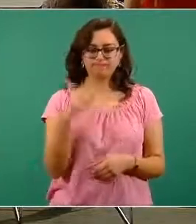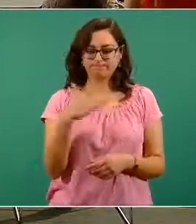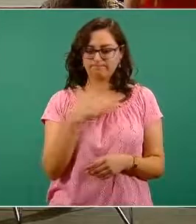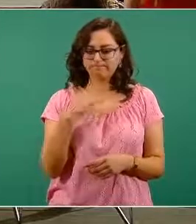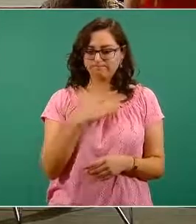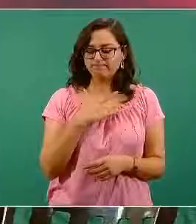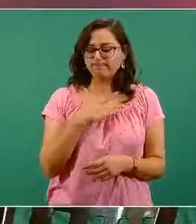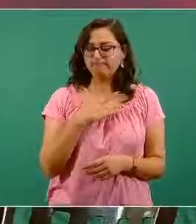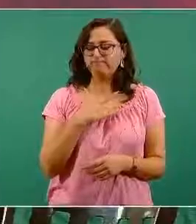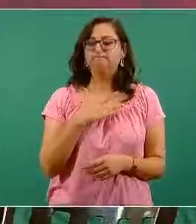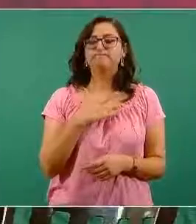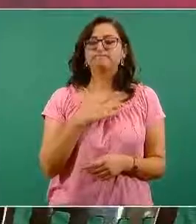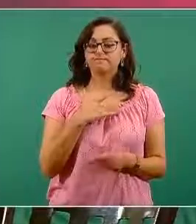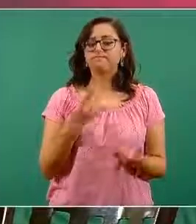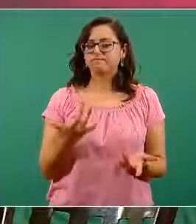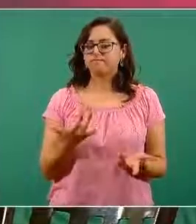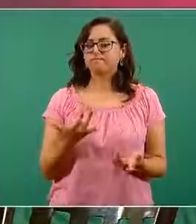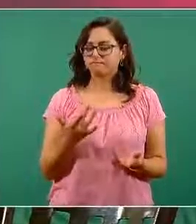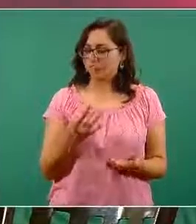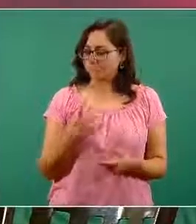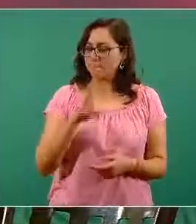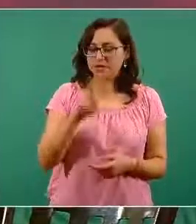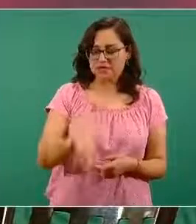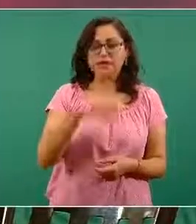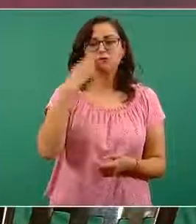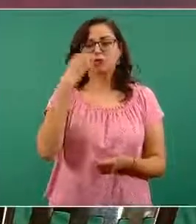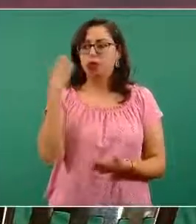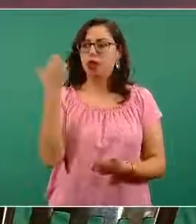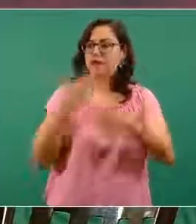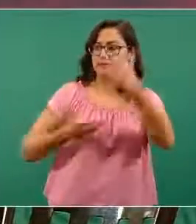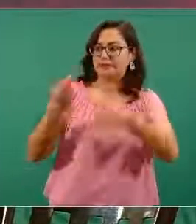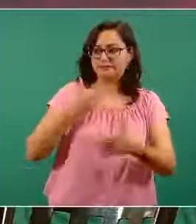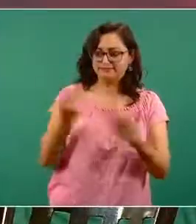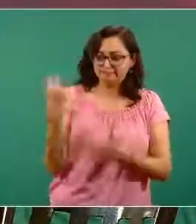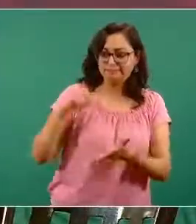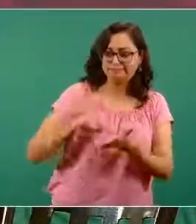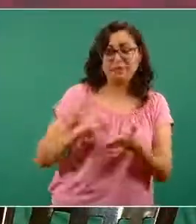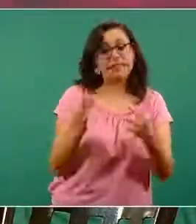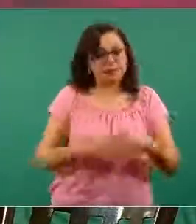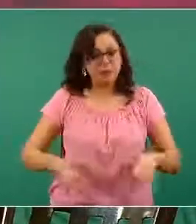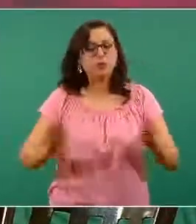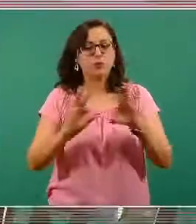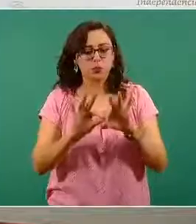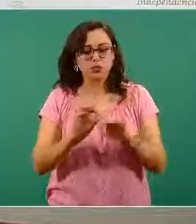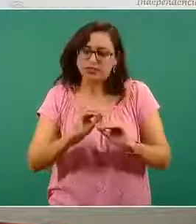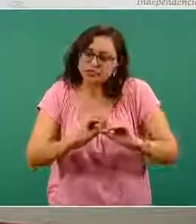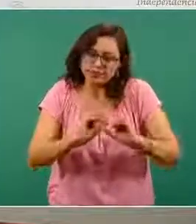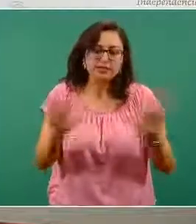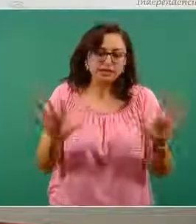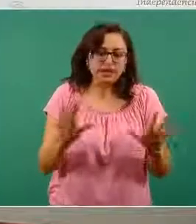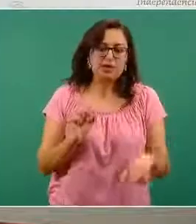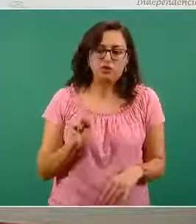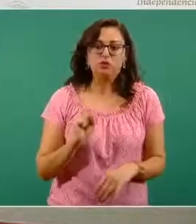las clases presenciales, sí, sí las hay. Hay una necesidad de que la niñez